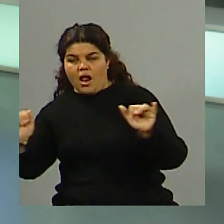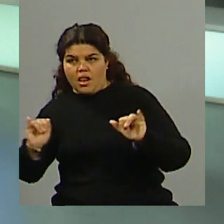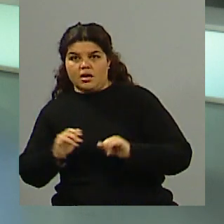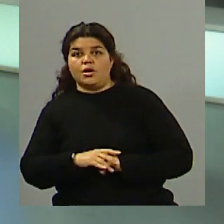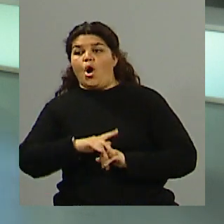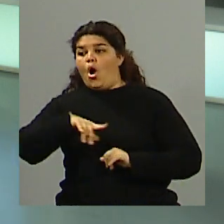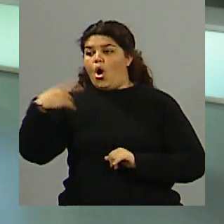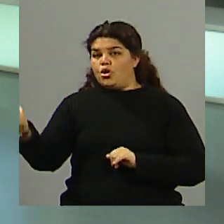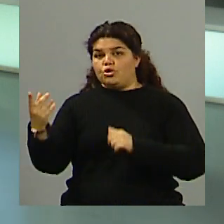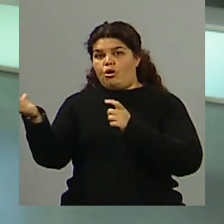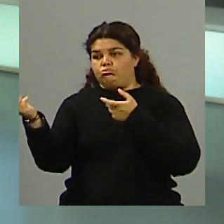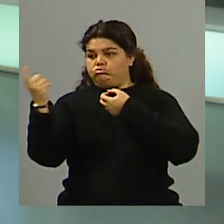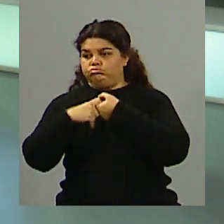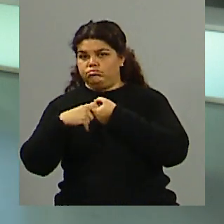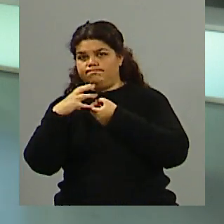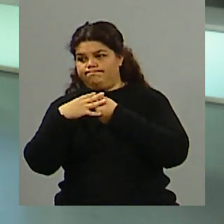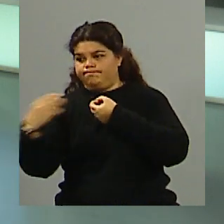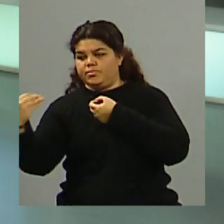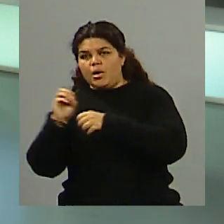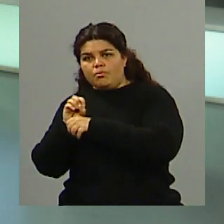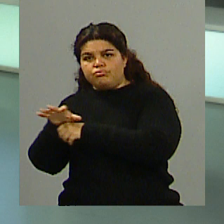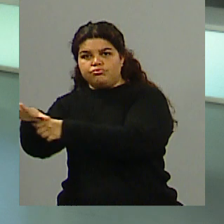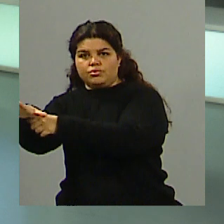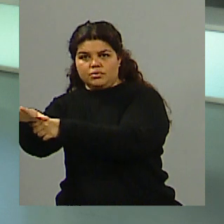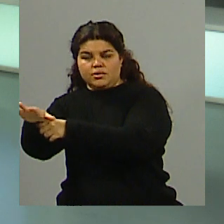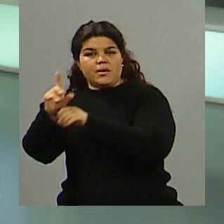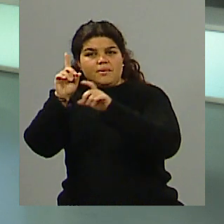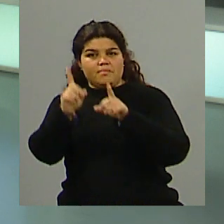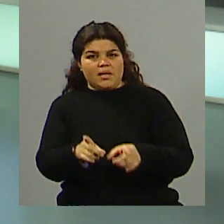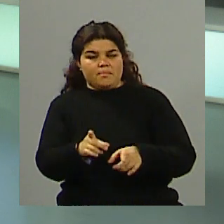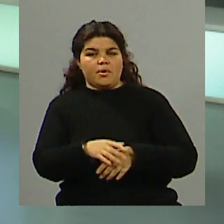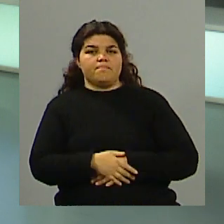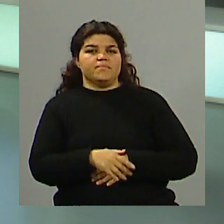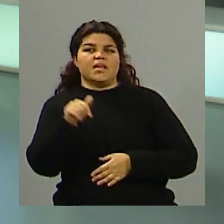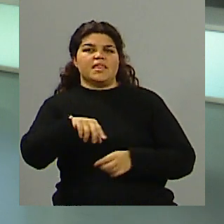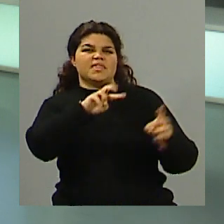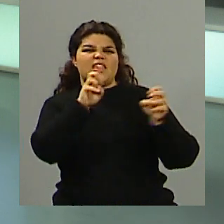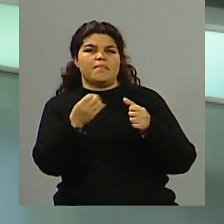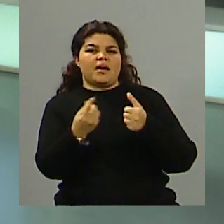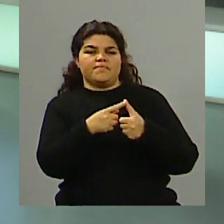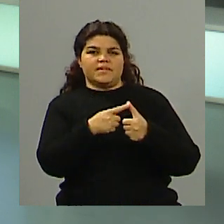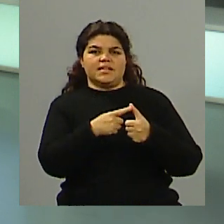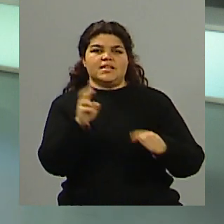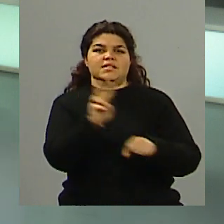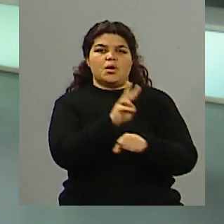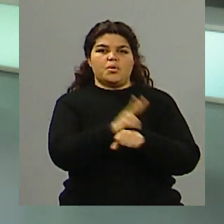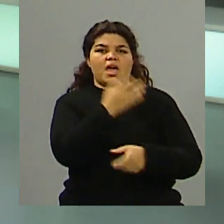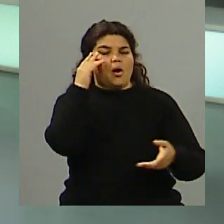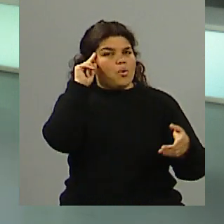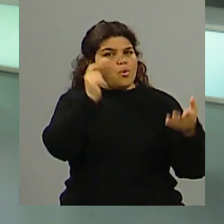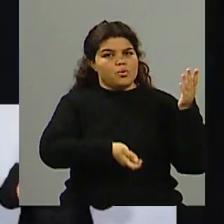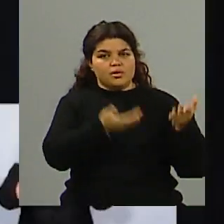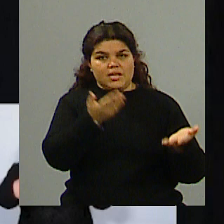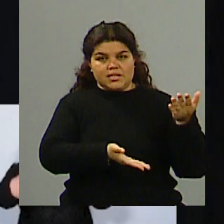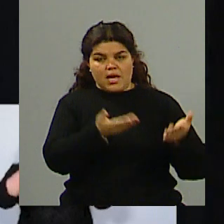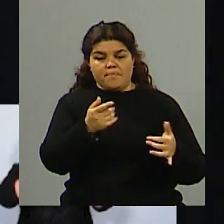enganchaban y podían transmitir. Las temáticas que plantearon en este debate, el primero fue de seguridad y justicia, en donde